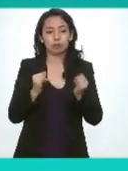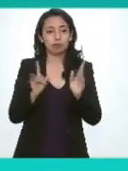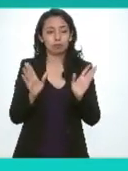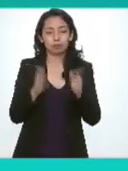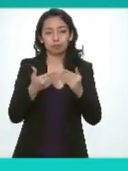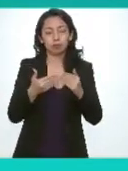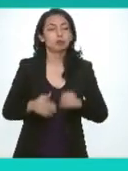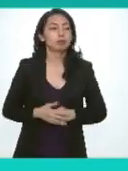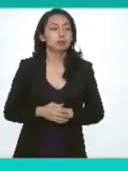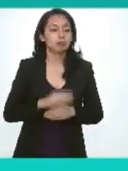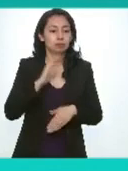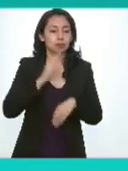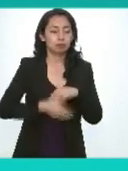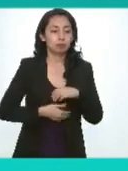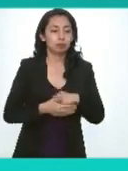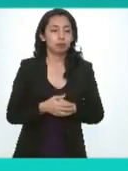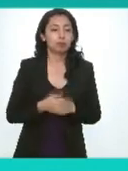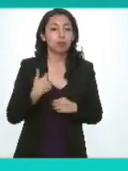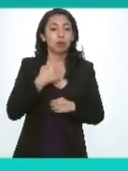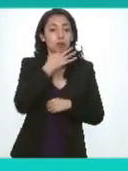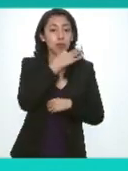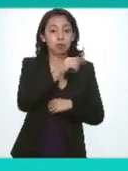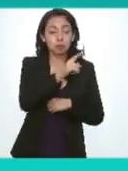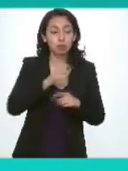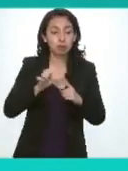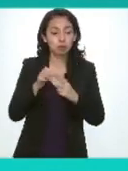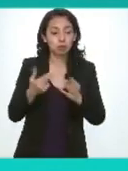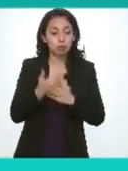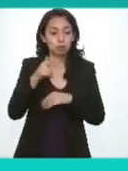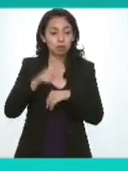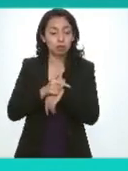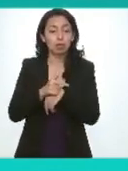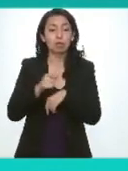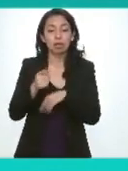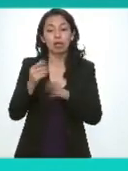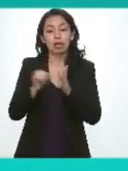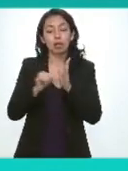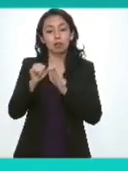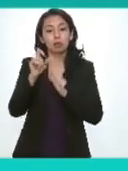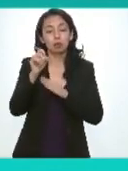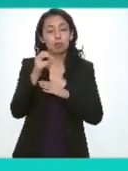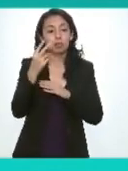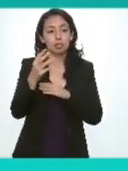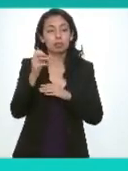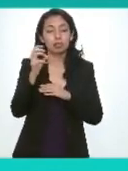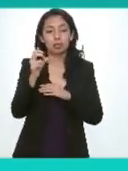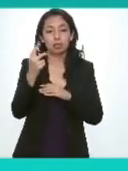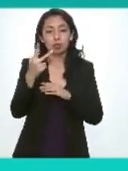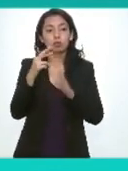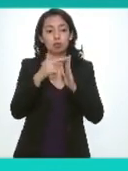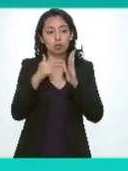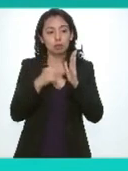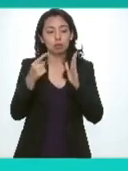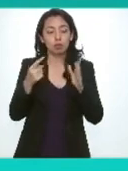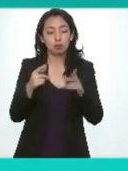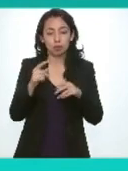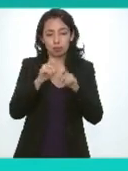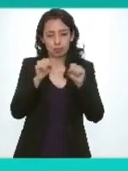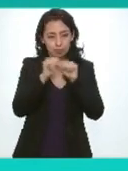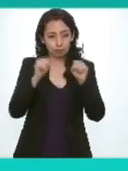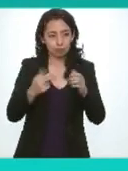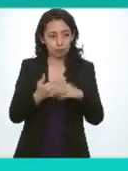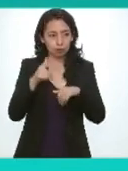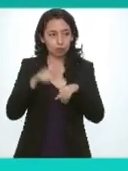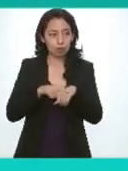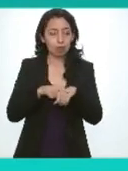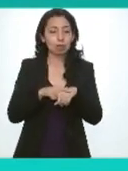sesión informe a los integrantes del consejo nacional que conforme con los artículos 23 38 del reglamento del consejo nacional sólo